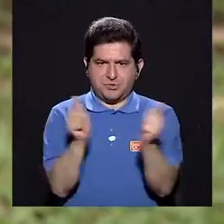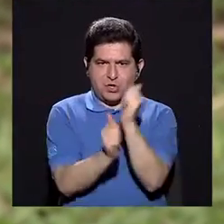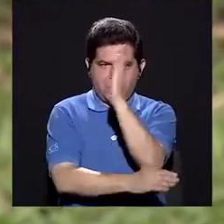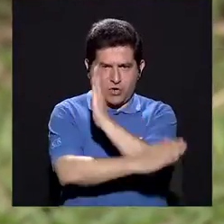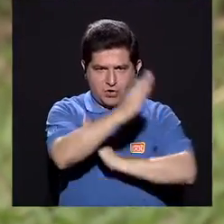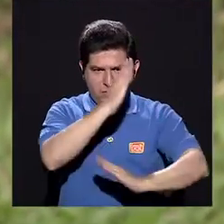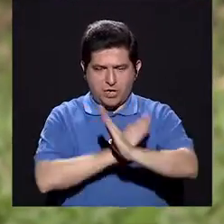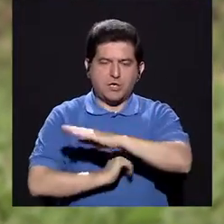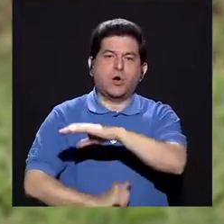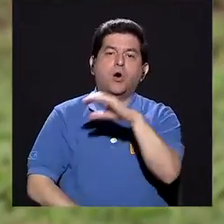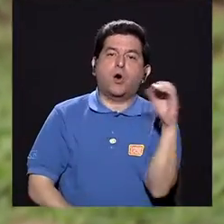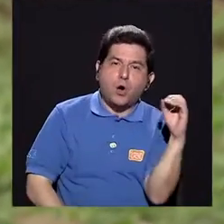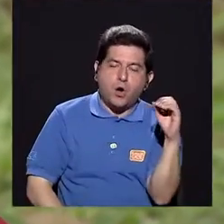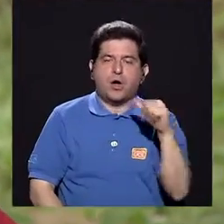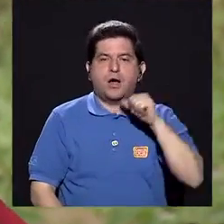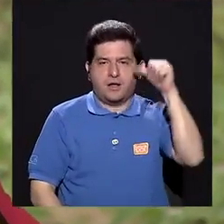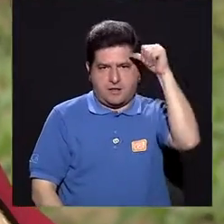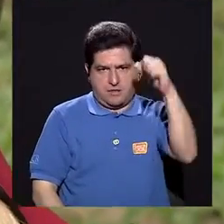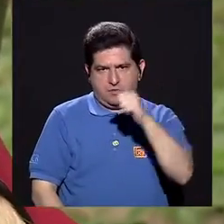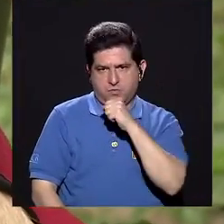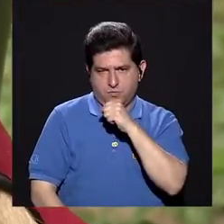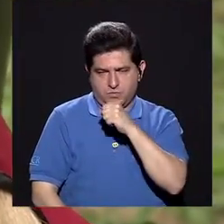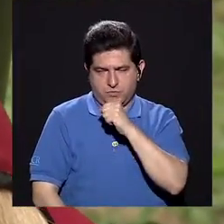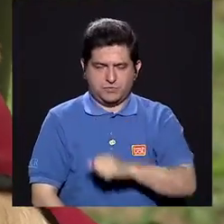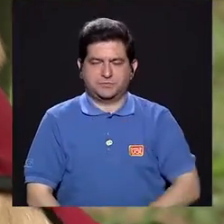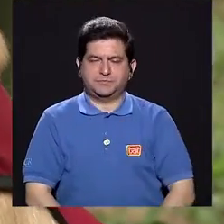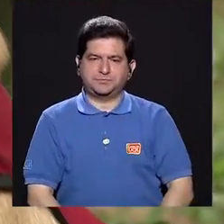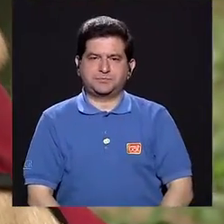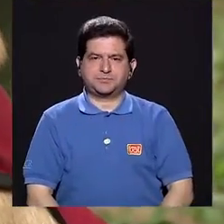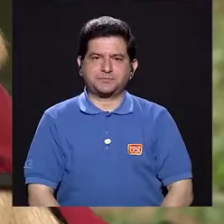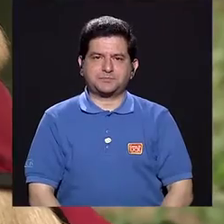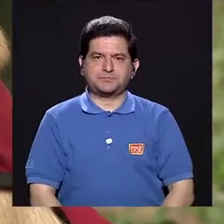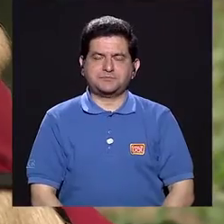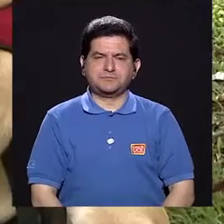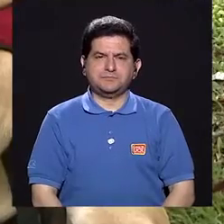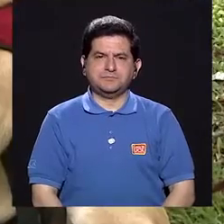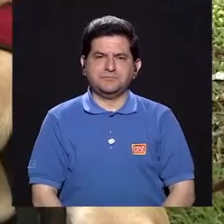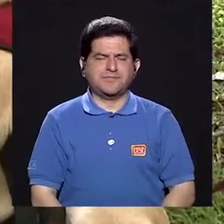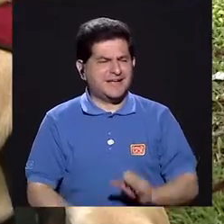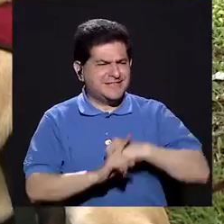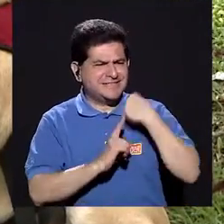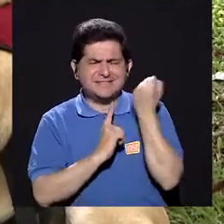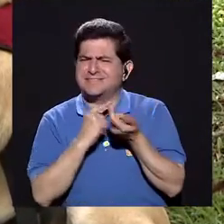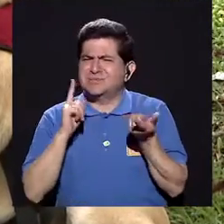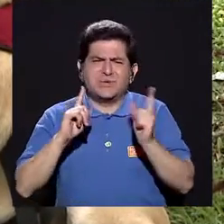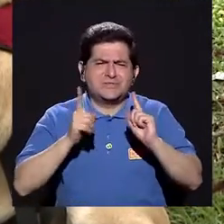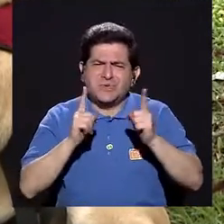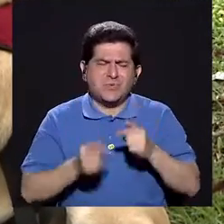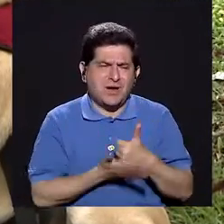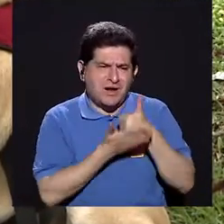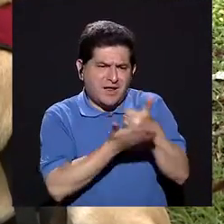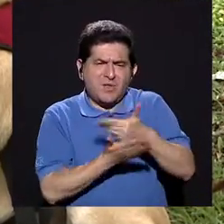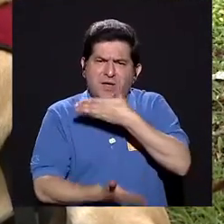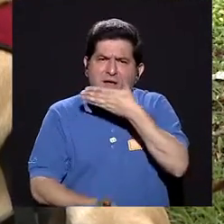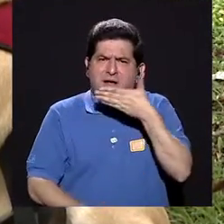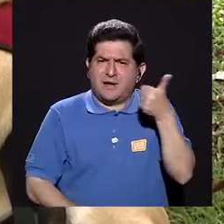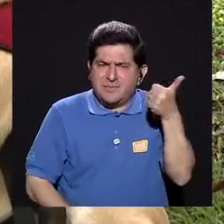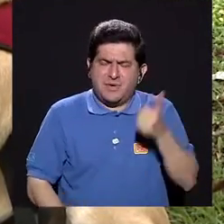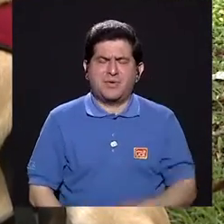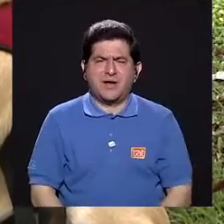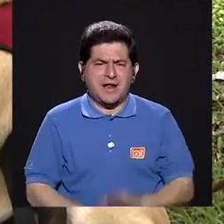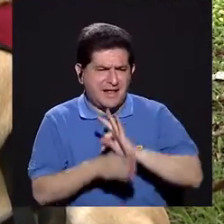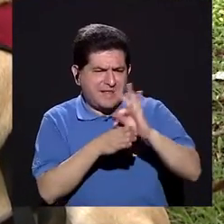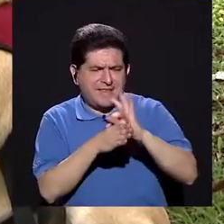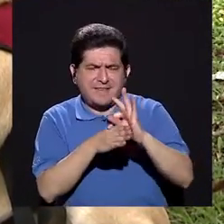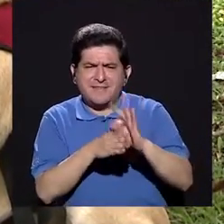con discapacidad o con adultos mayores. ¿Cuáles situaciones pueden ayudar a mejorar la terapia